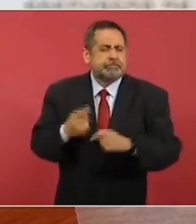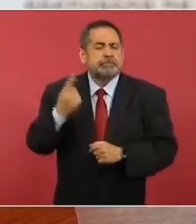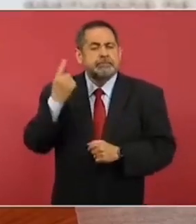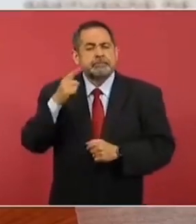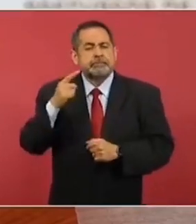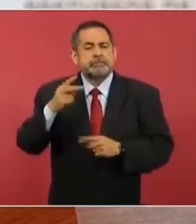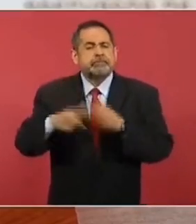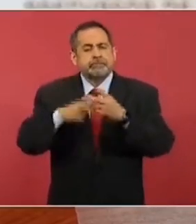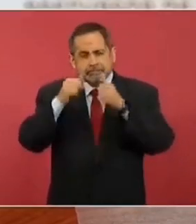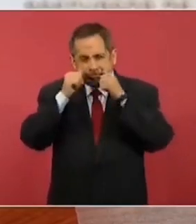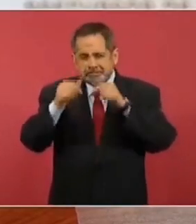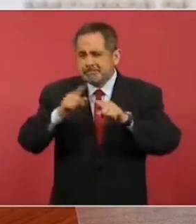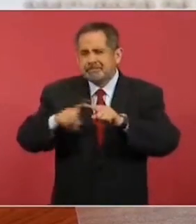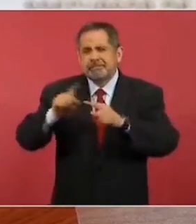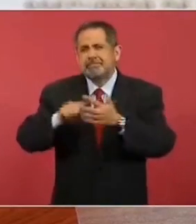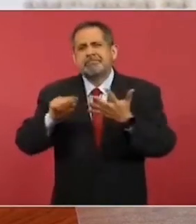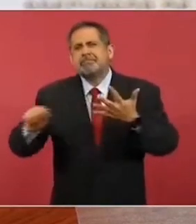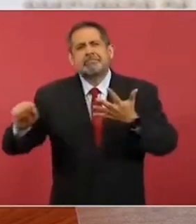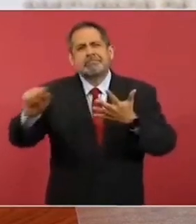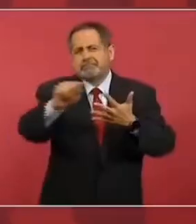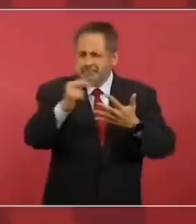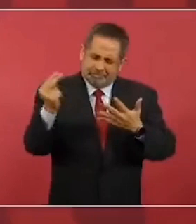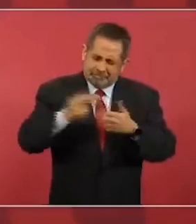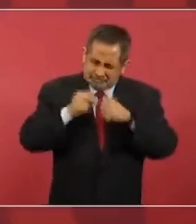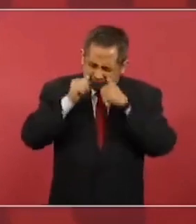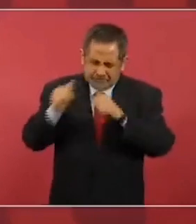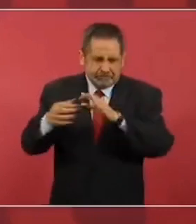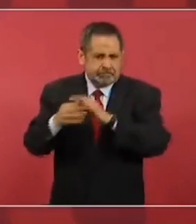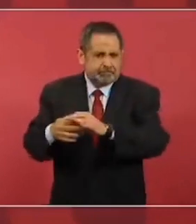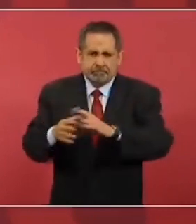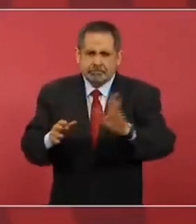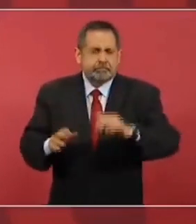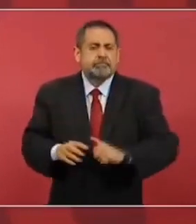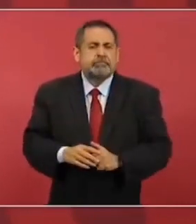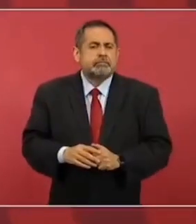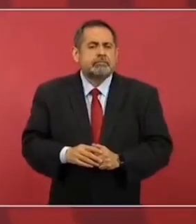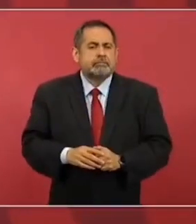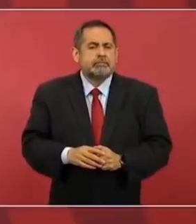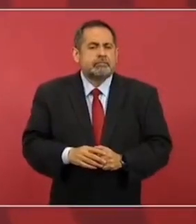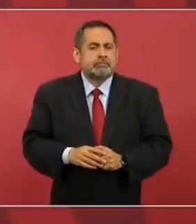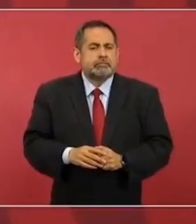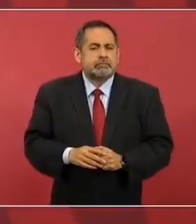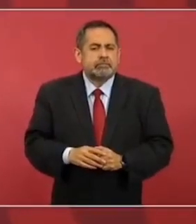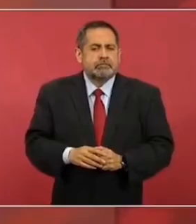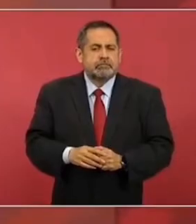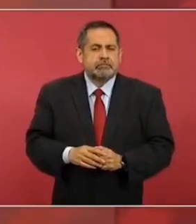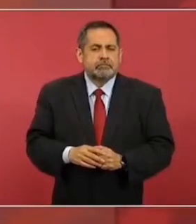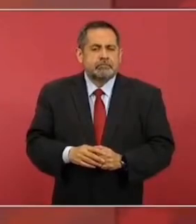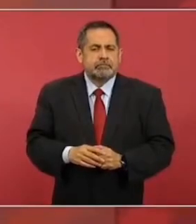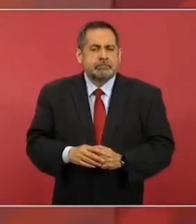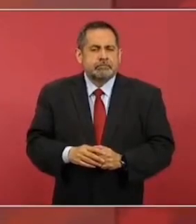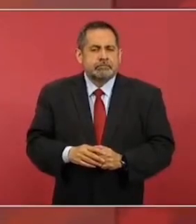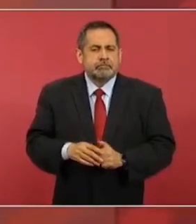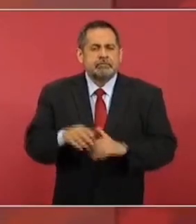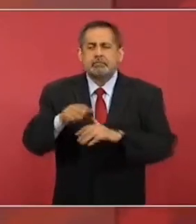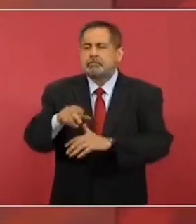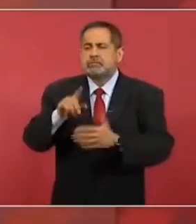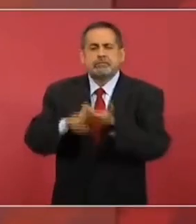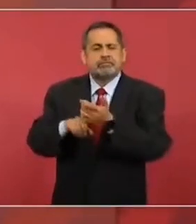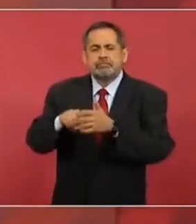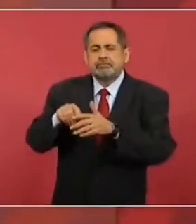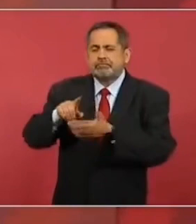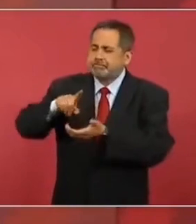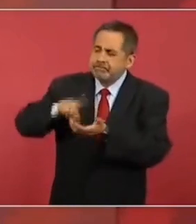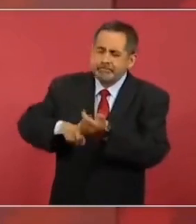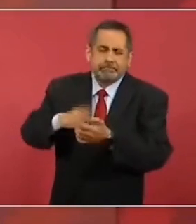plurinominales, así como el financiamiento a los partidos y al Instituto Nacional Electoral. En conferencia de prensa en Palacio Nacional, el Ejecutivo